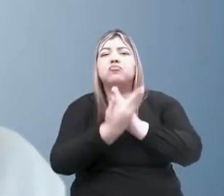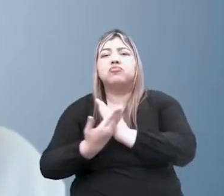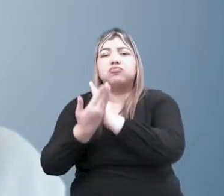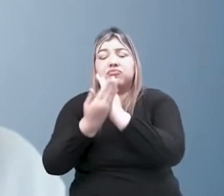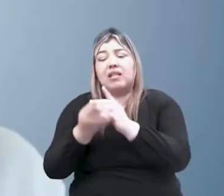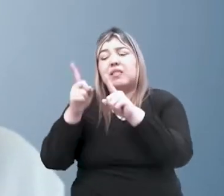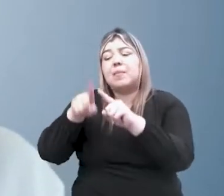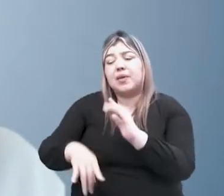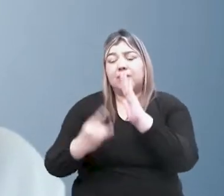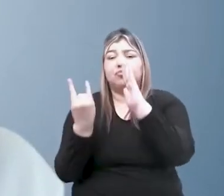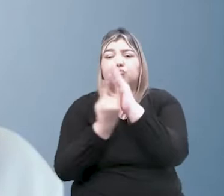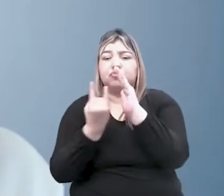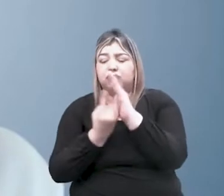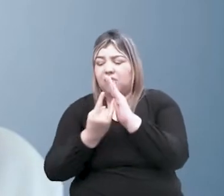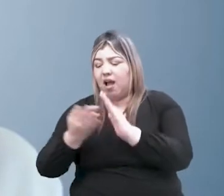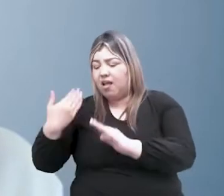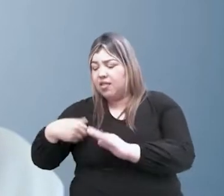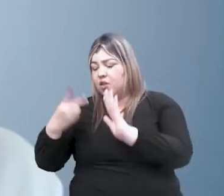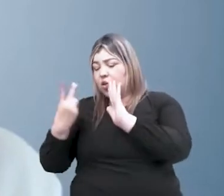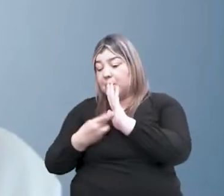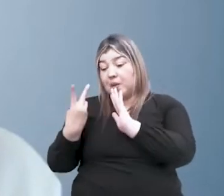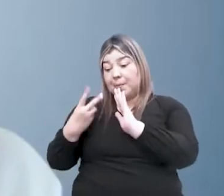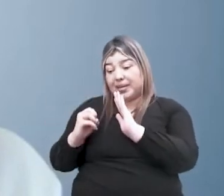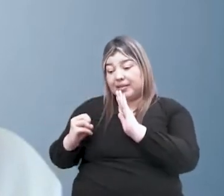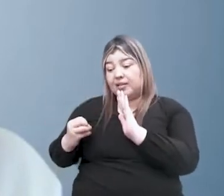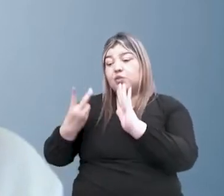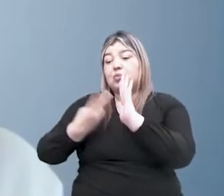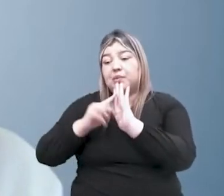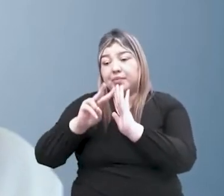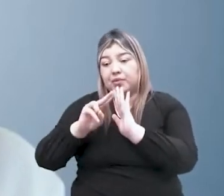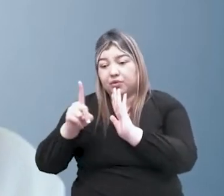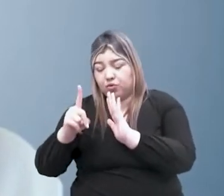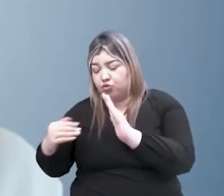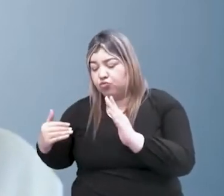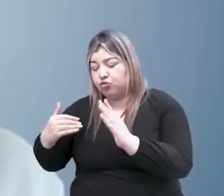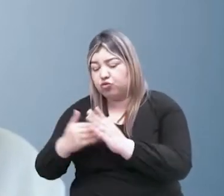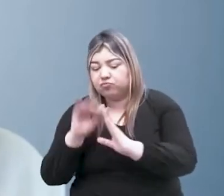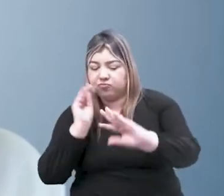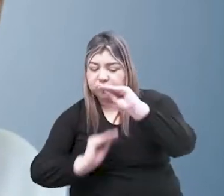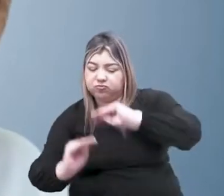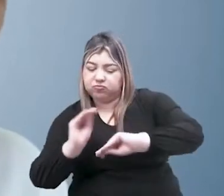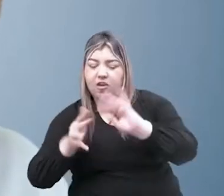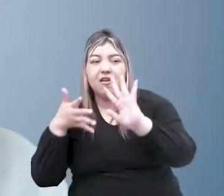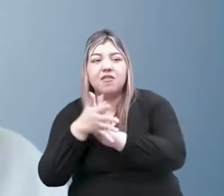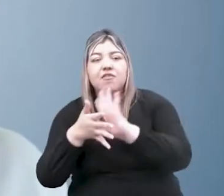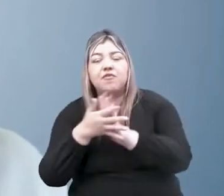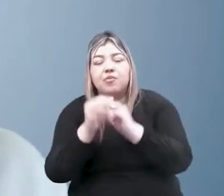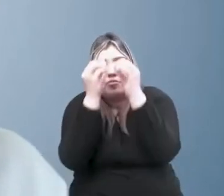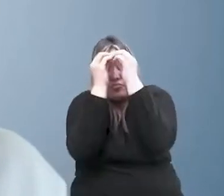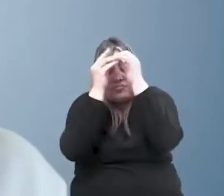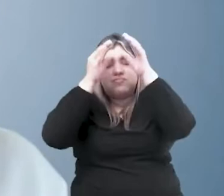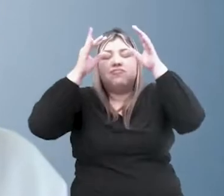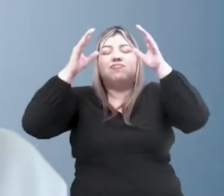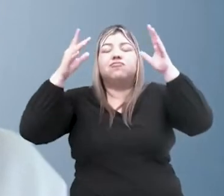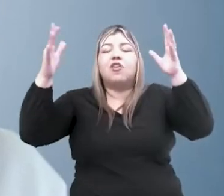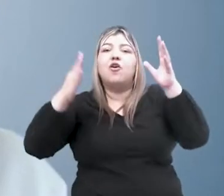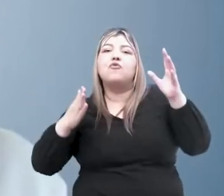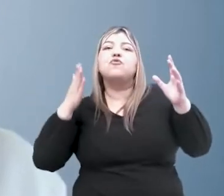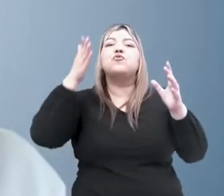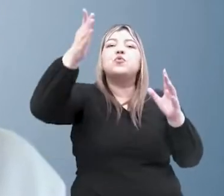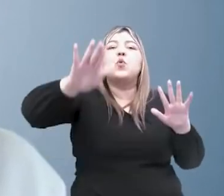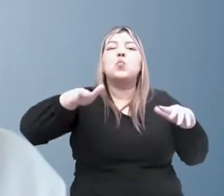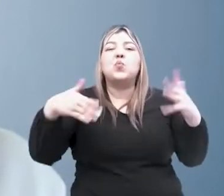finales del 2021 un informe que se llama Reimaginar Juntos Nuestros Futuros, un nuevo